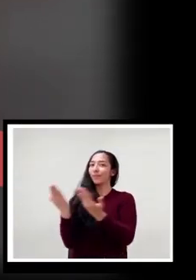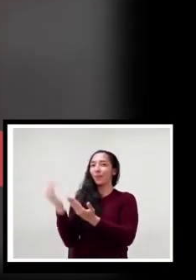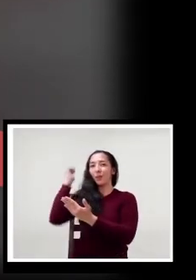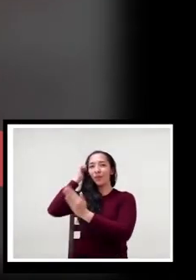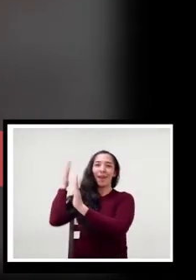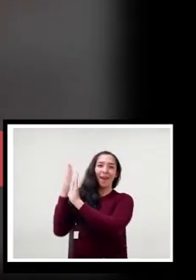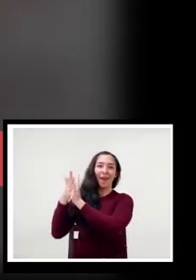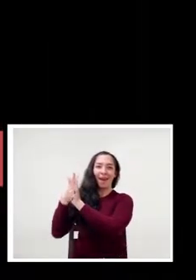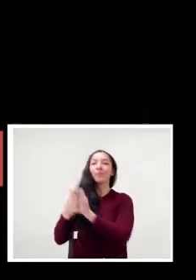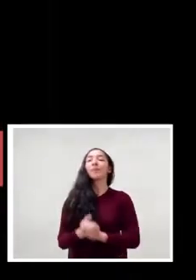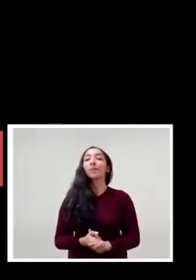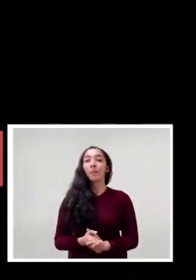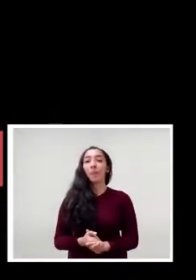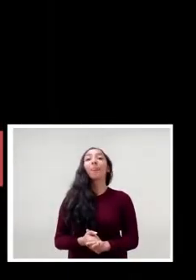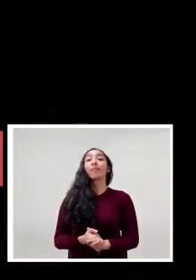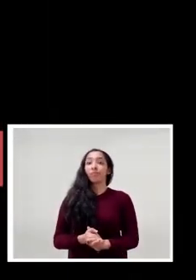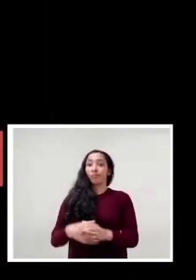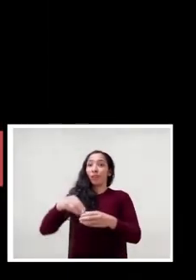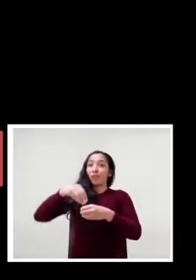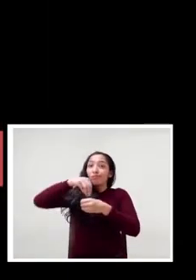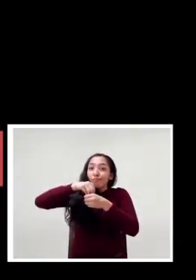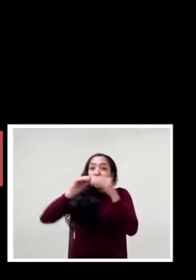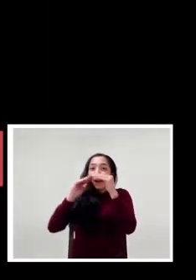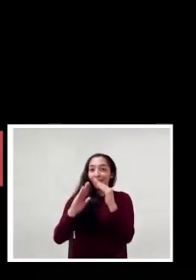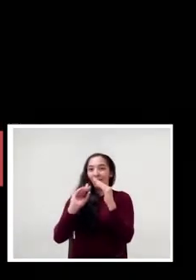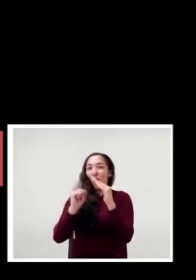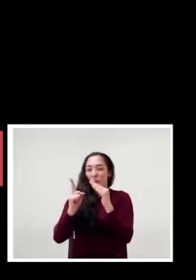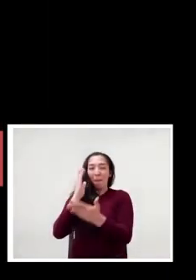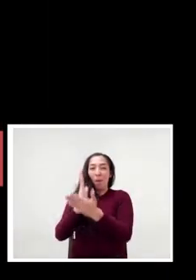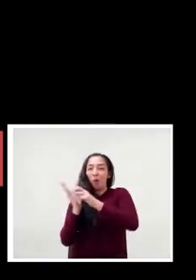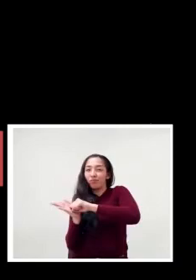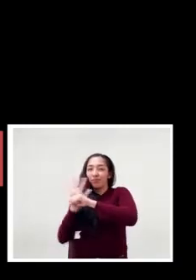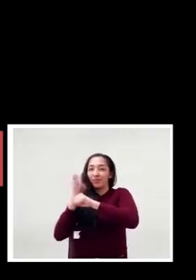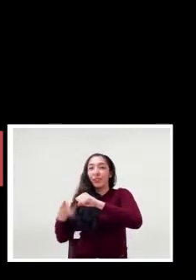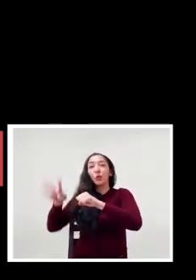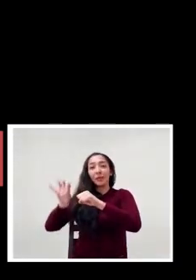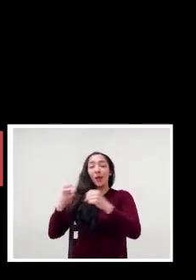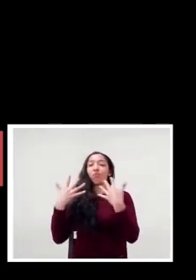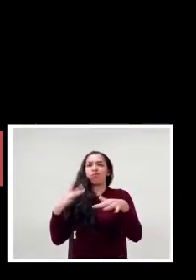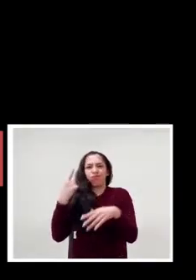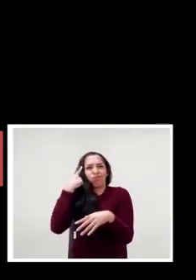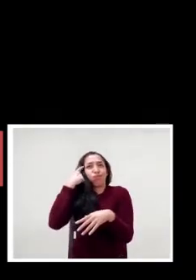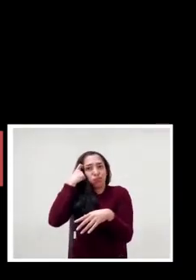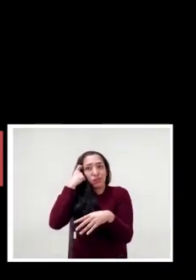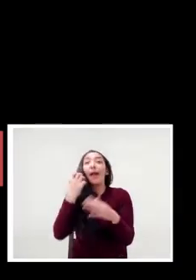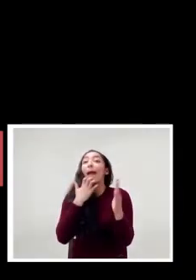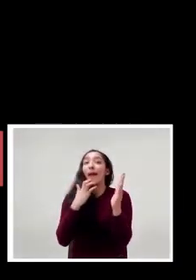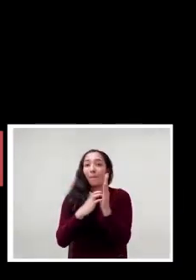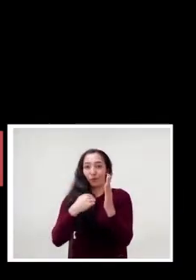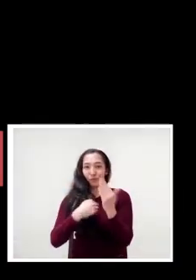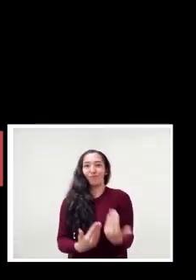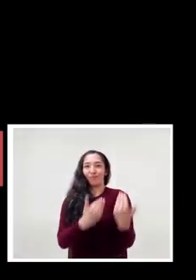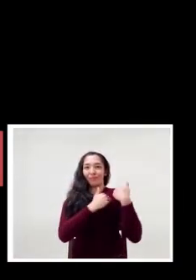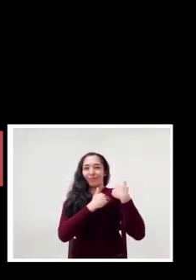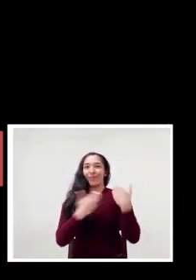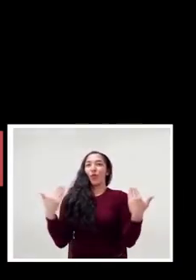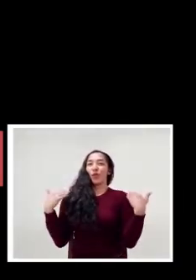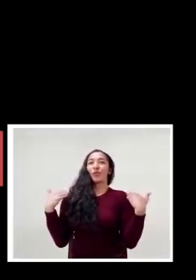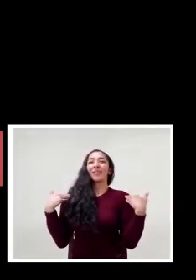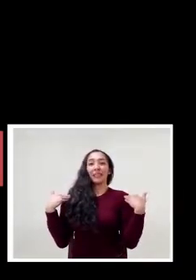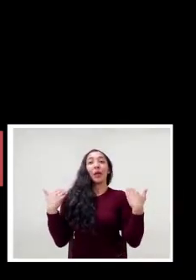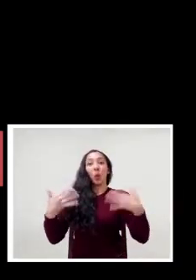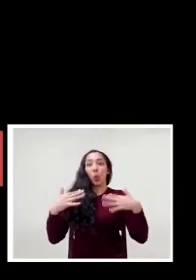Escuchemos a los docentes. La pandemia por el COVID-19 ha implicado un reto muy grande para el área de educación física,